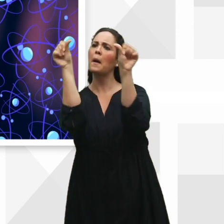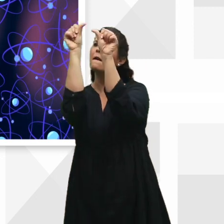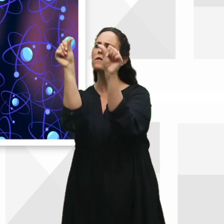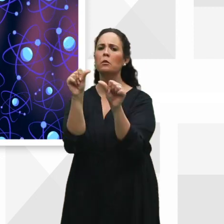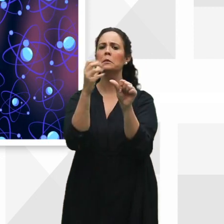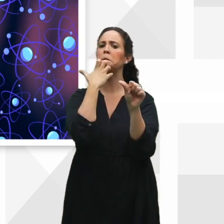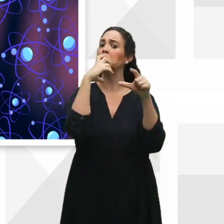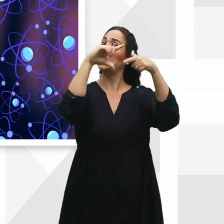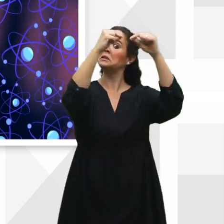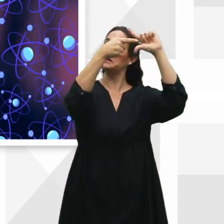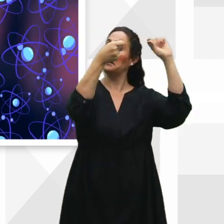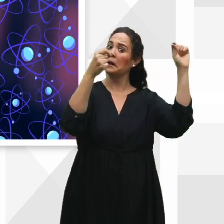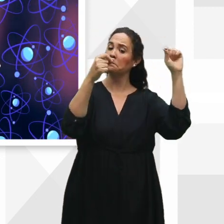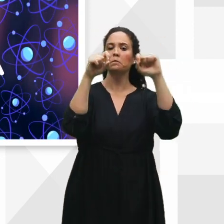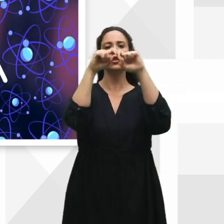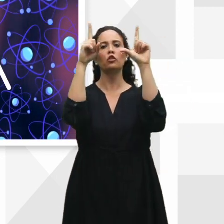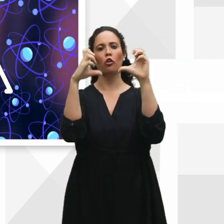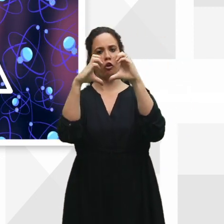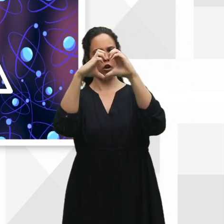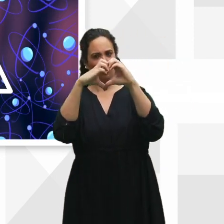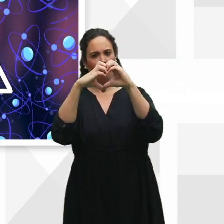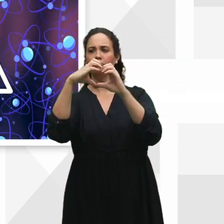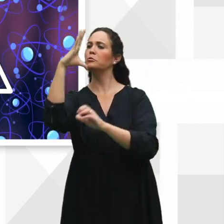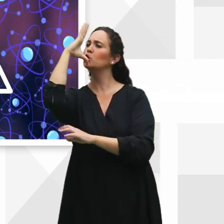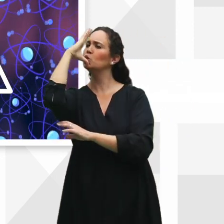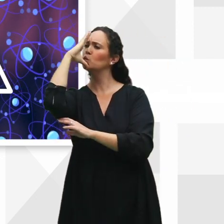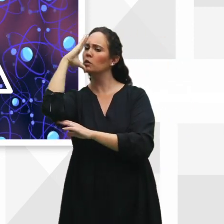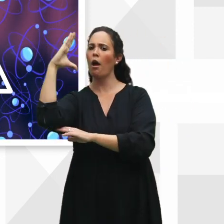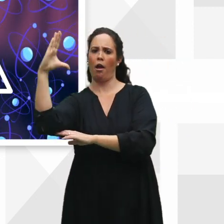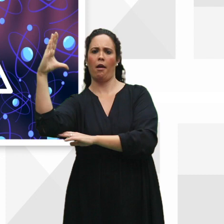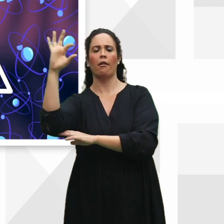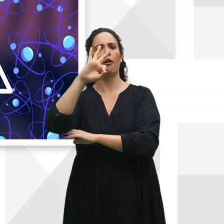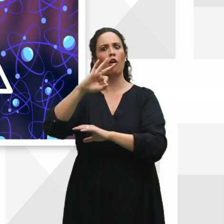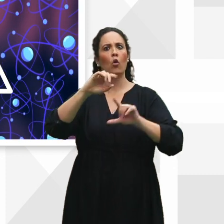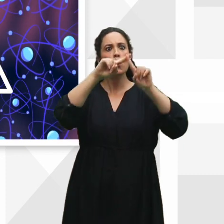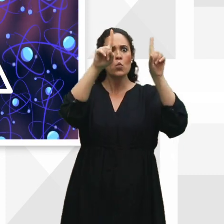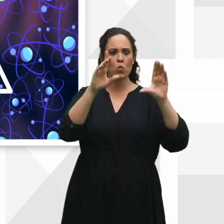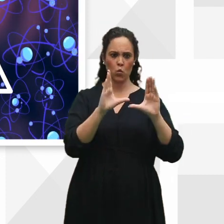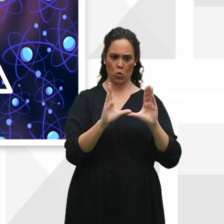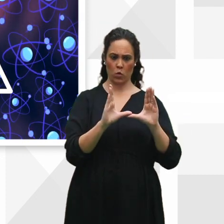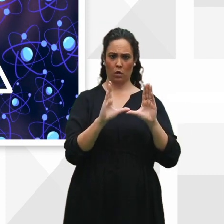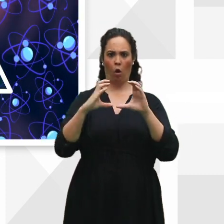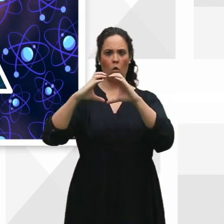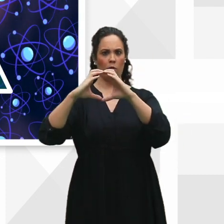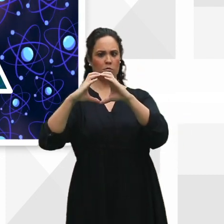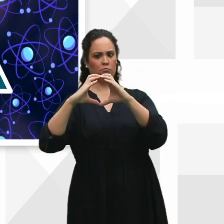estrella, de corazón, de luna, cuadrado, círculo,